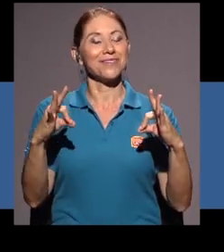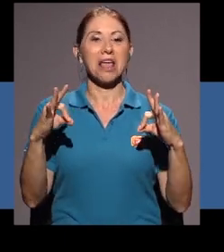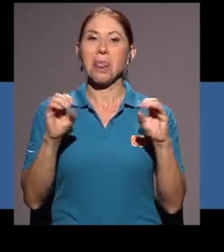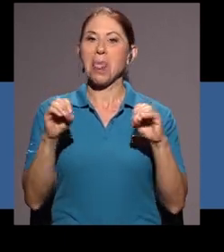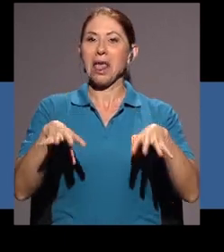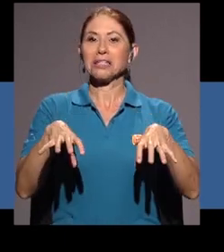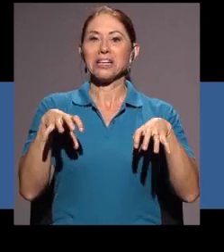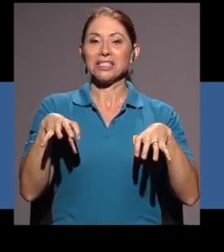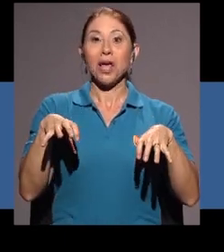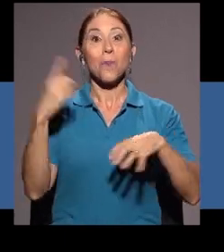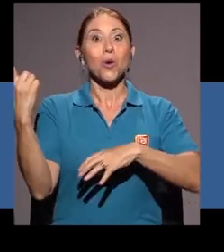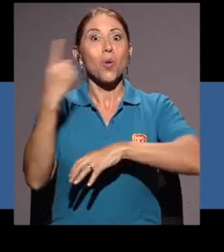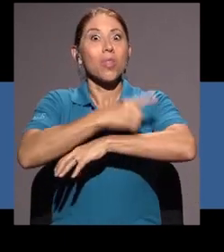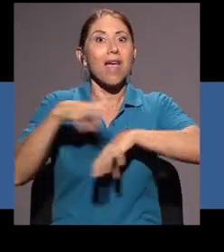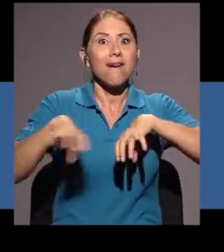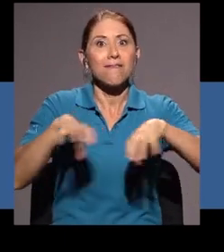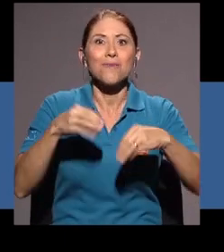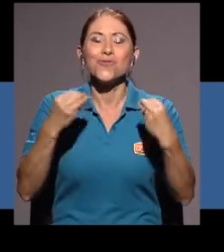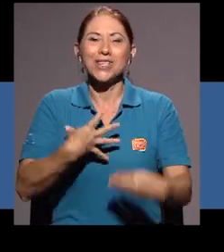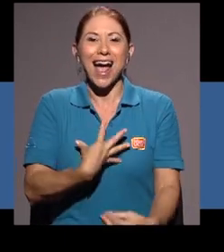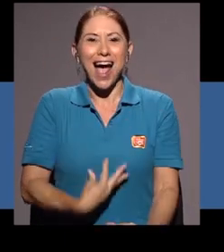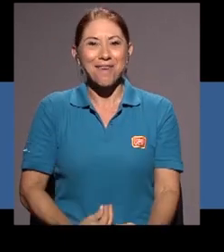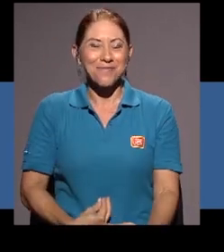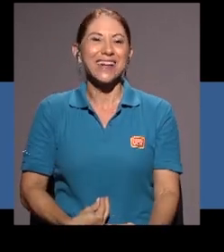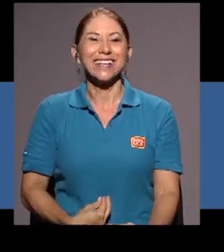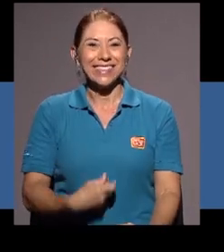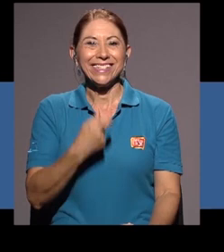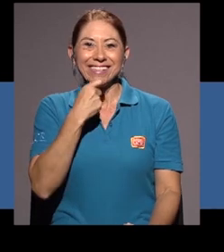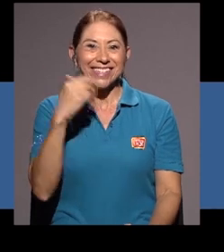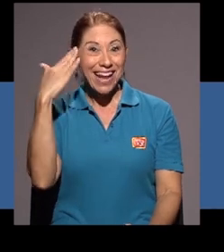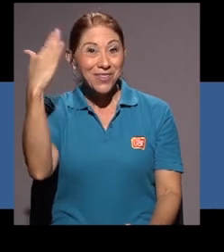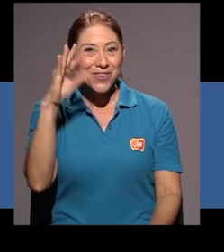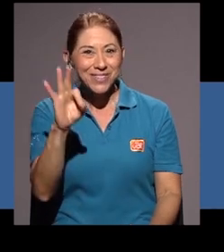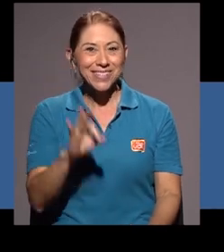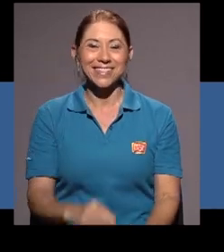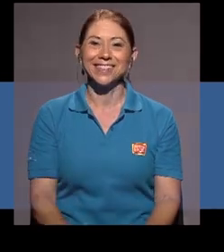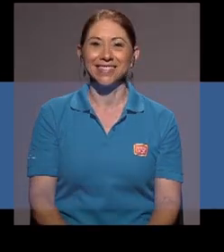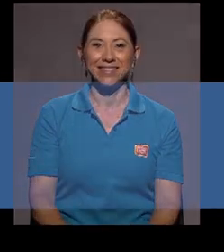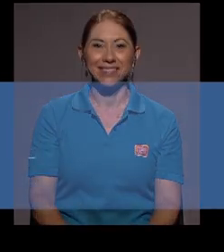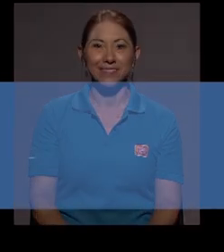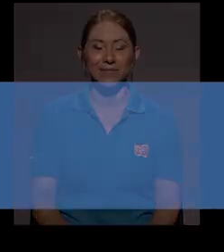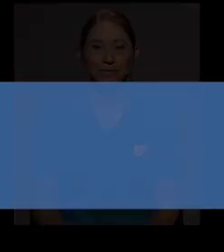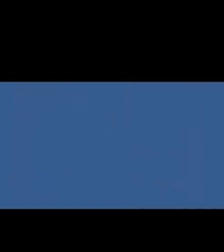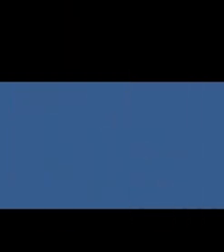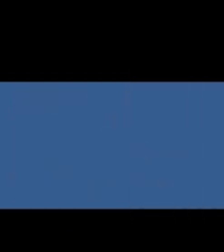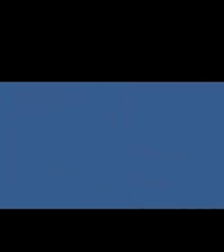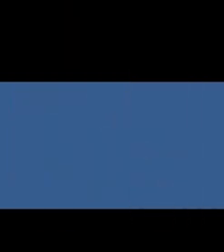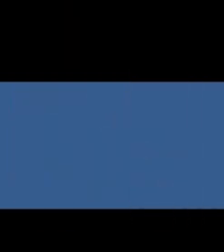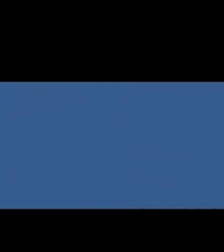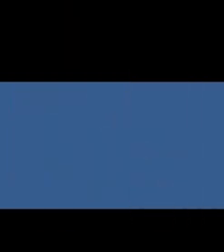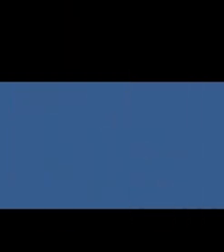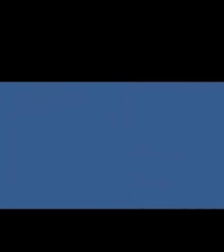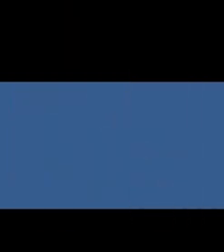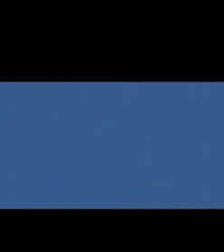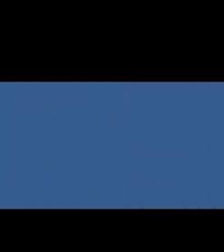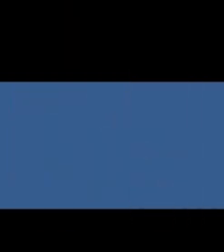porque tuvieron un día bien agitado y llegan con mucha hambre. ¡Saludos! Hola.